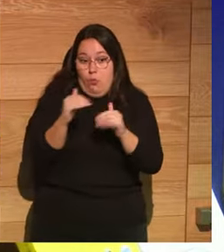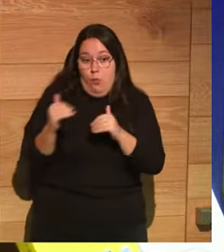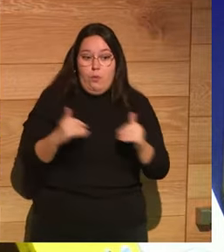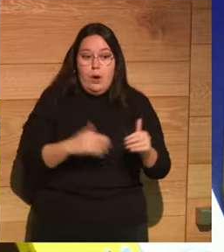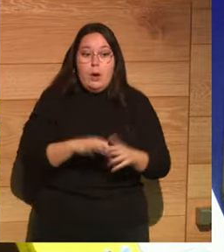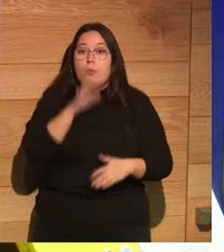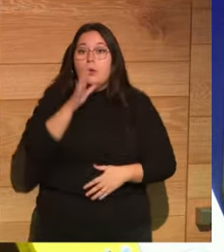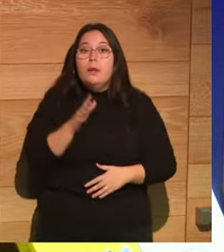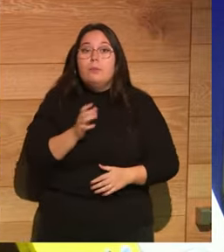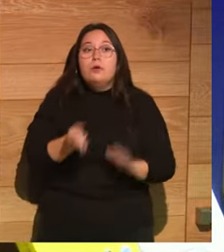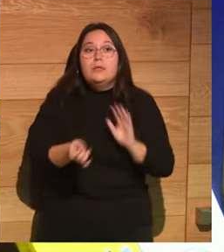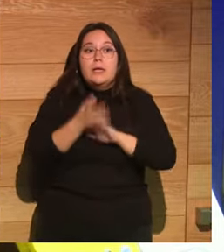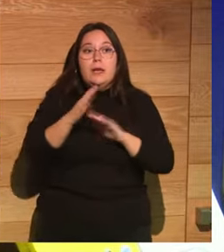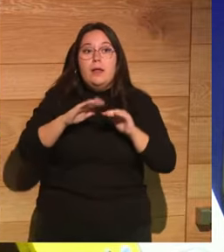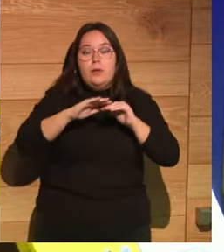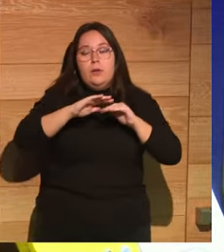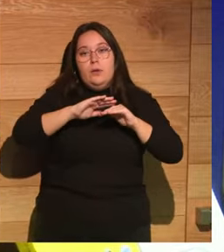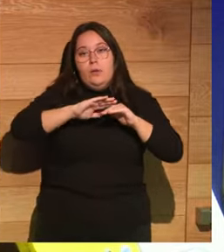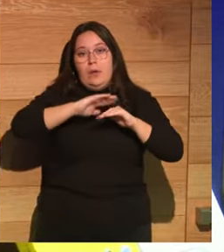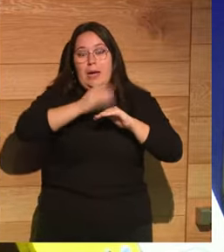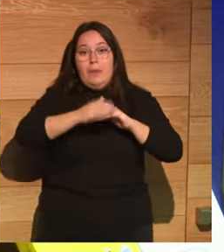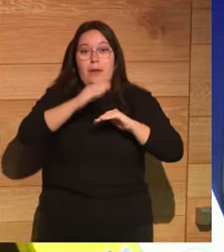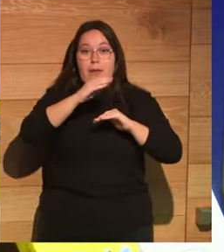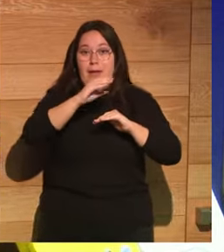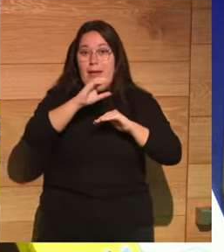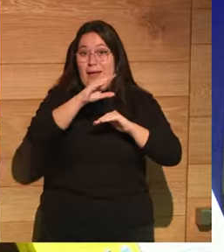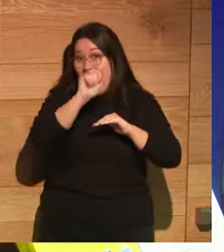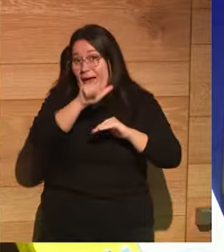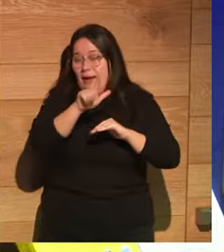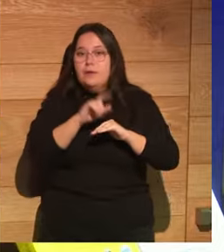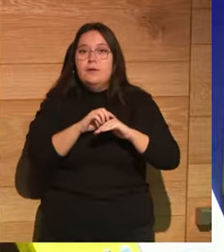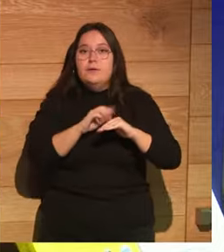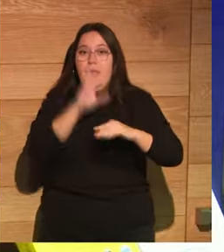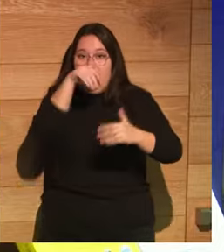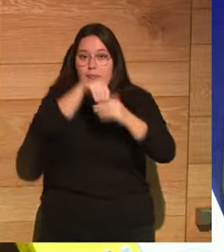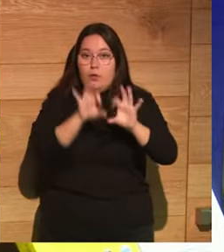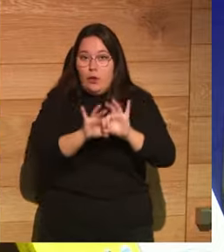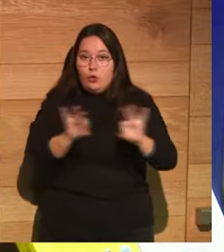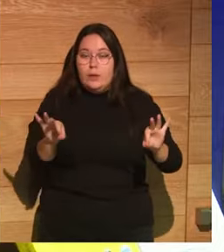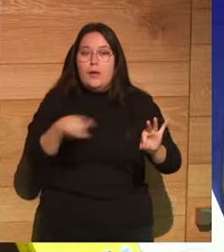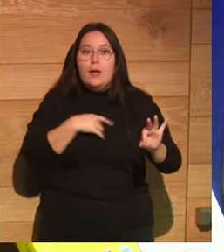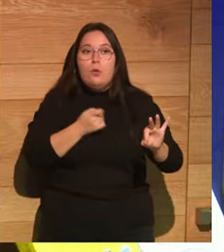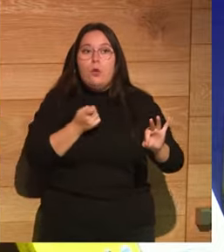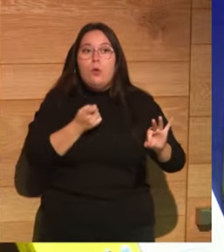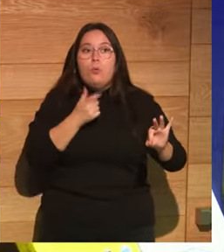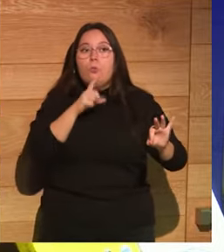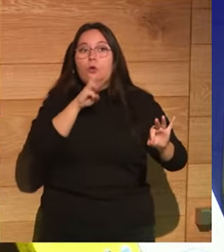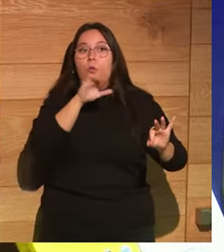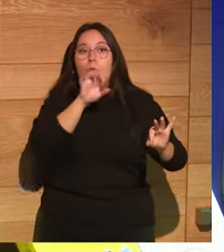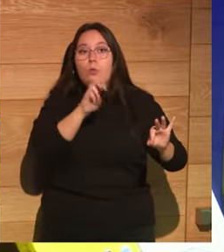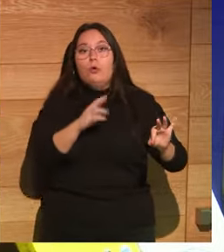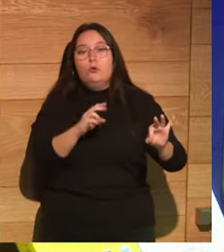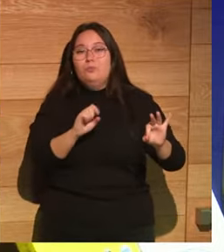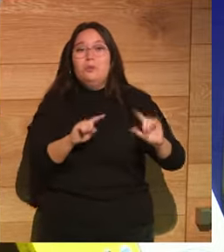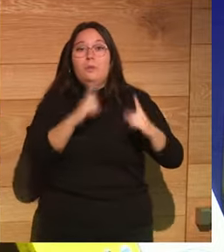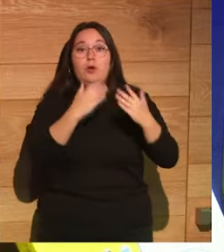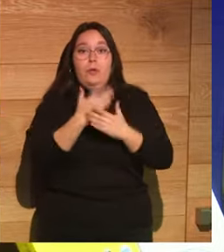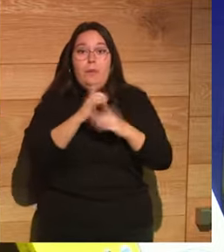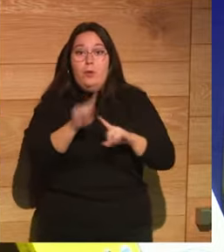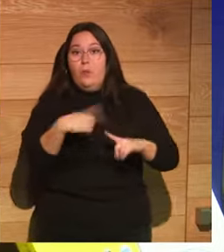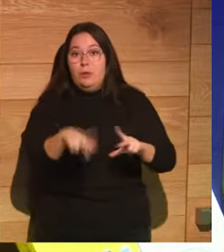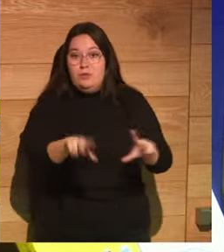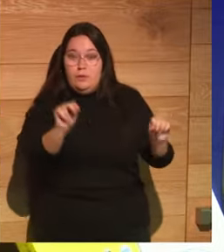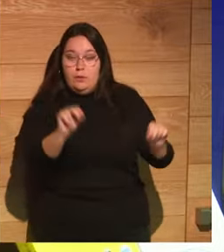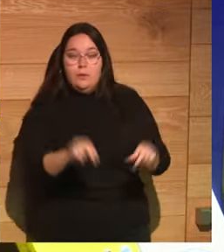pues porque se crea una capa de carbonato cálcico de cal en el interior de la tubería y puede echar un poquito de plomo los diez primeros días pero luego ya